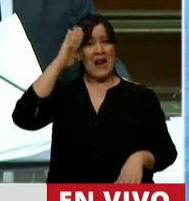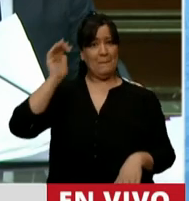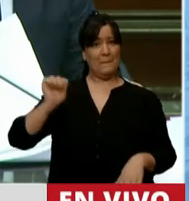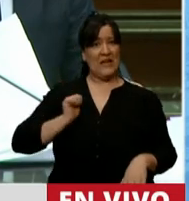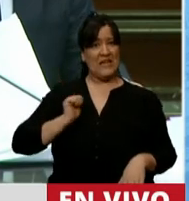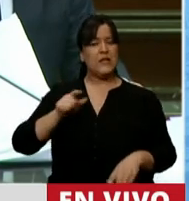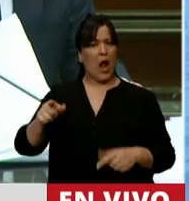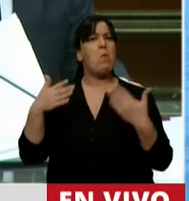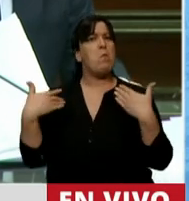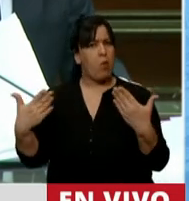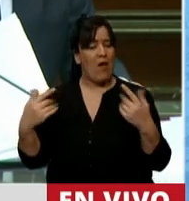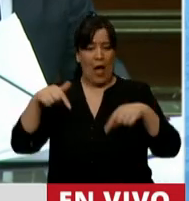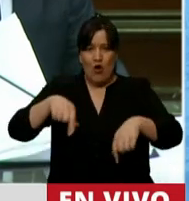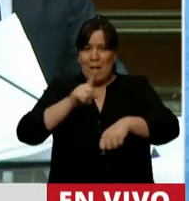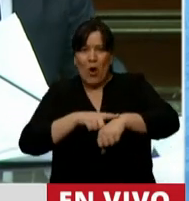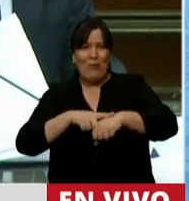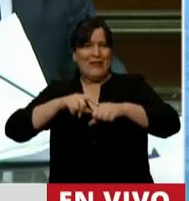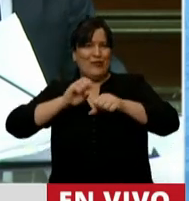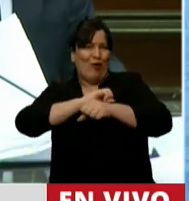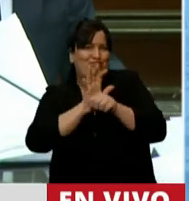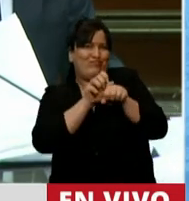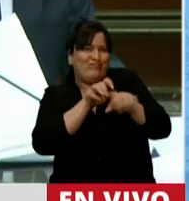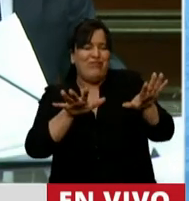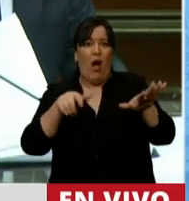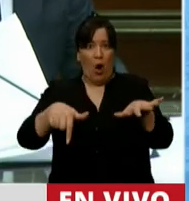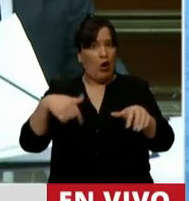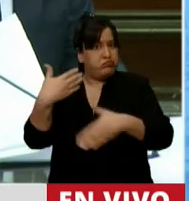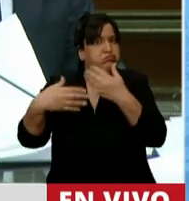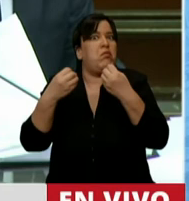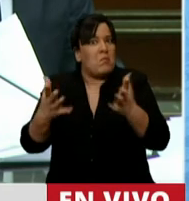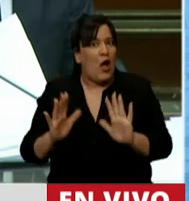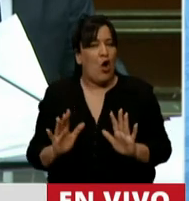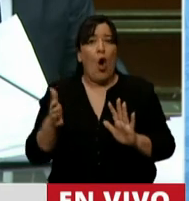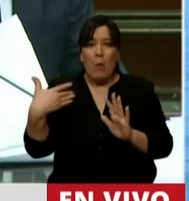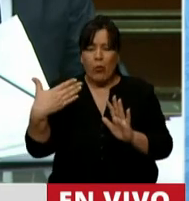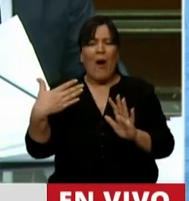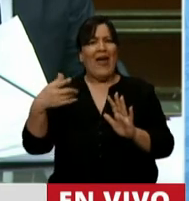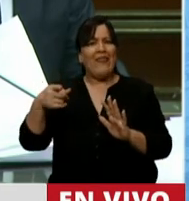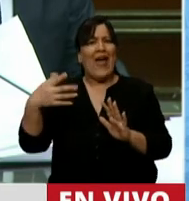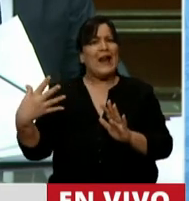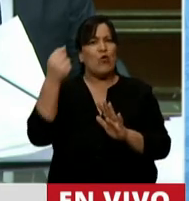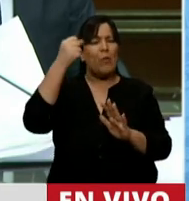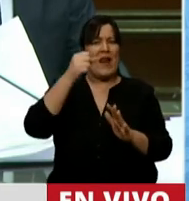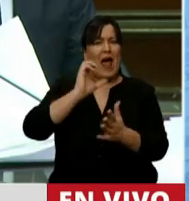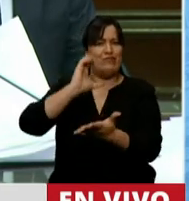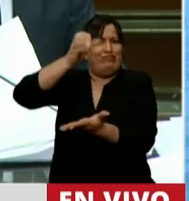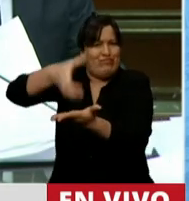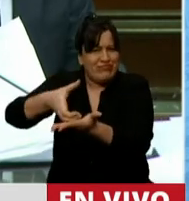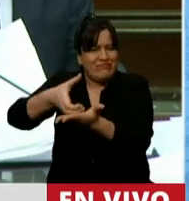esta situación de crisis sanitaria van a poder recuperar su financiamiento, reforzarlo